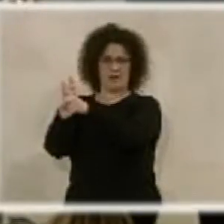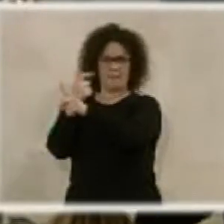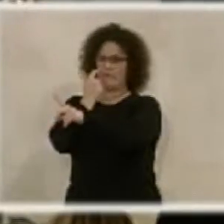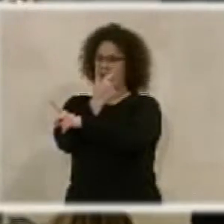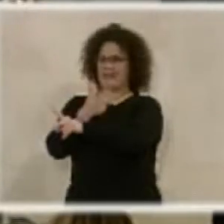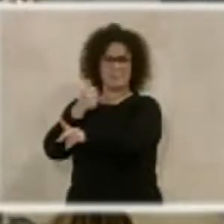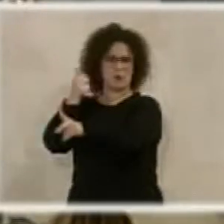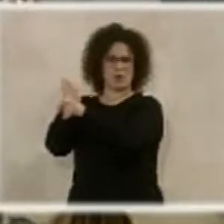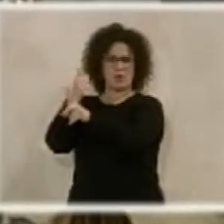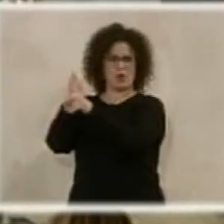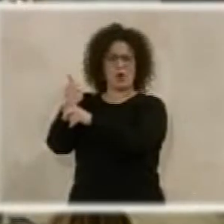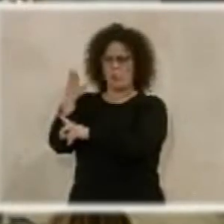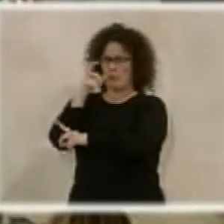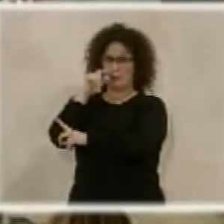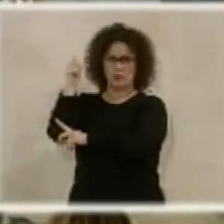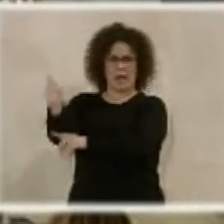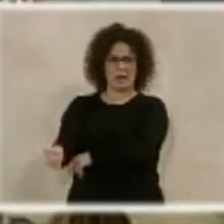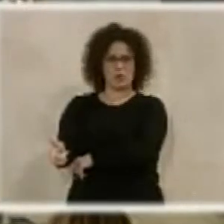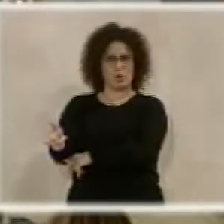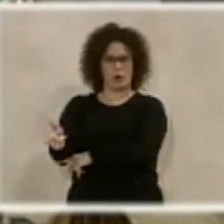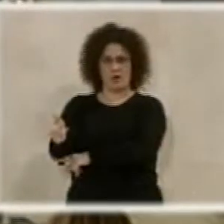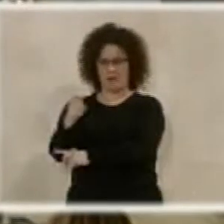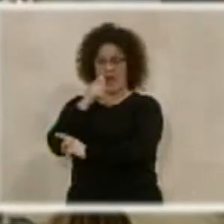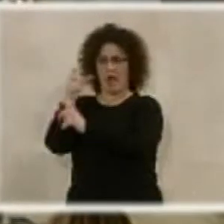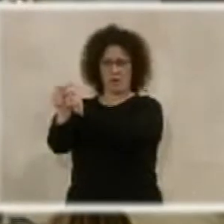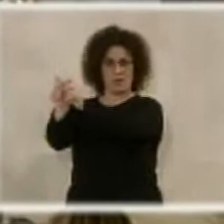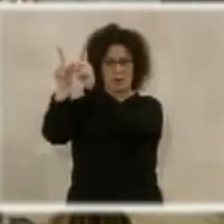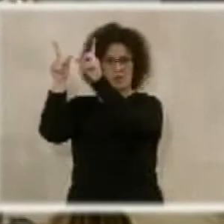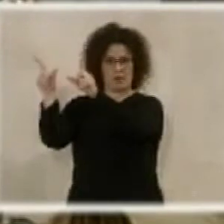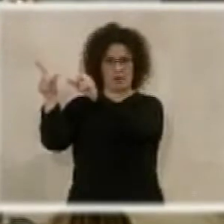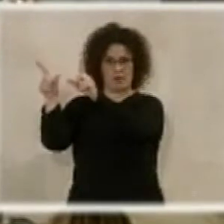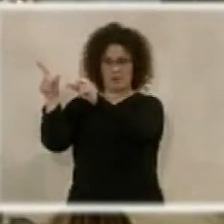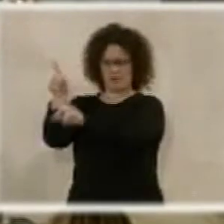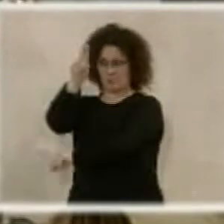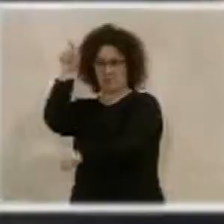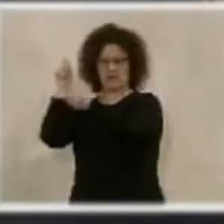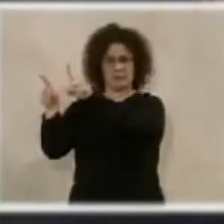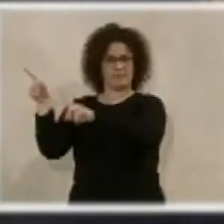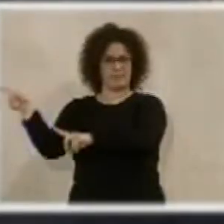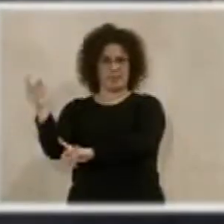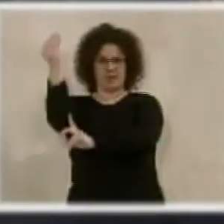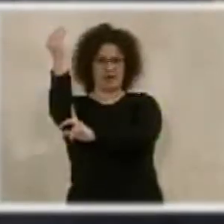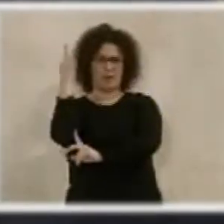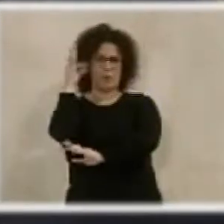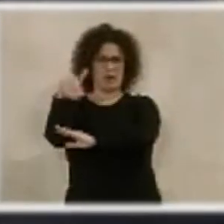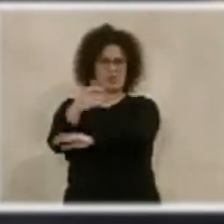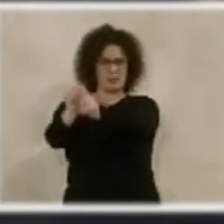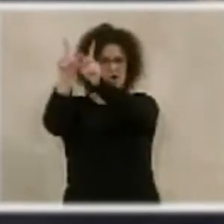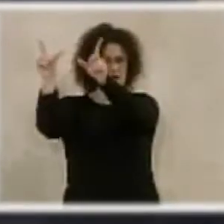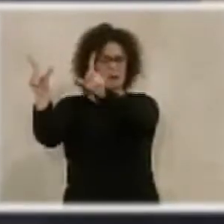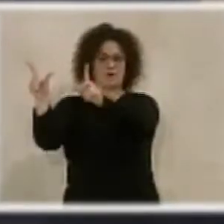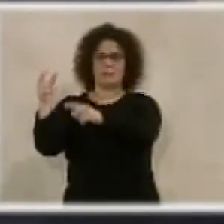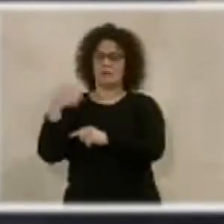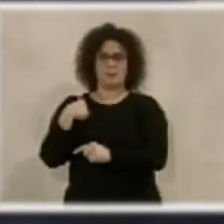franquismo durante muchísimos años y que ponga usted aquí en cuestión el nombre de la calle de esa persona. Me